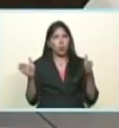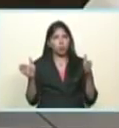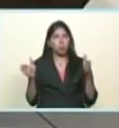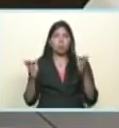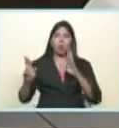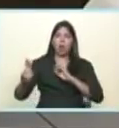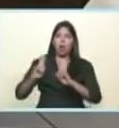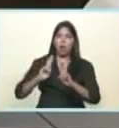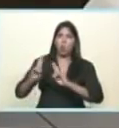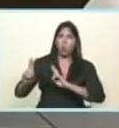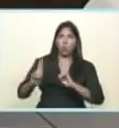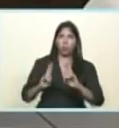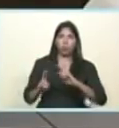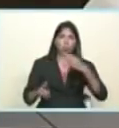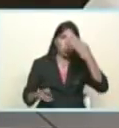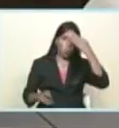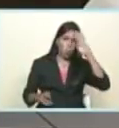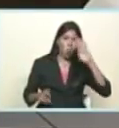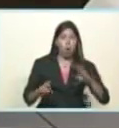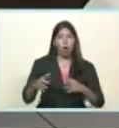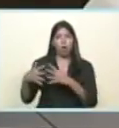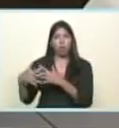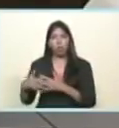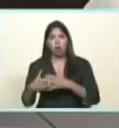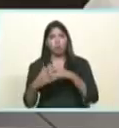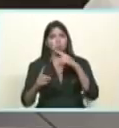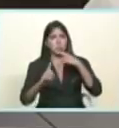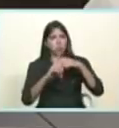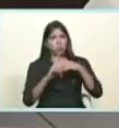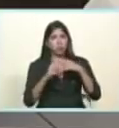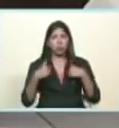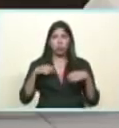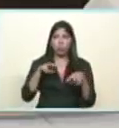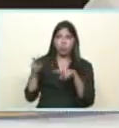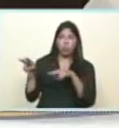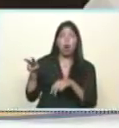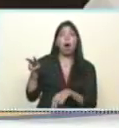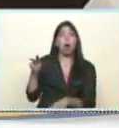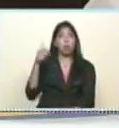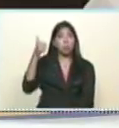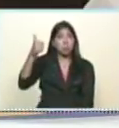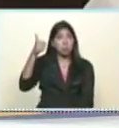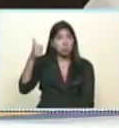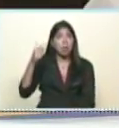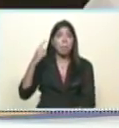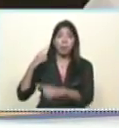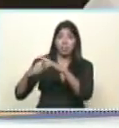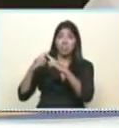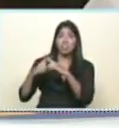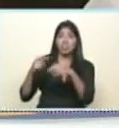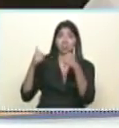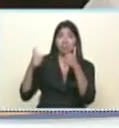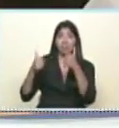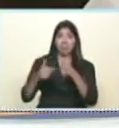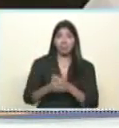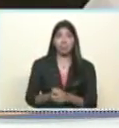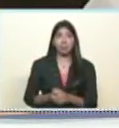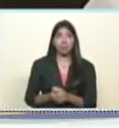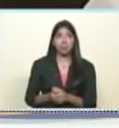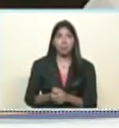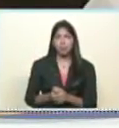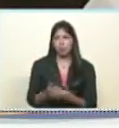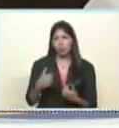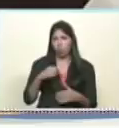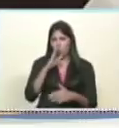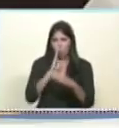con la revolución cubana. Positivo, nosotros lo calificamos siempre de muy positivo. Y hasta donde estuvo a nuestro alcance